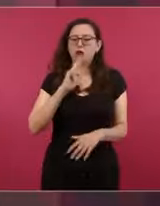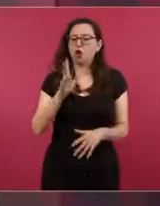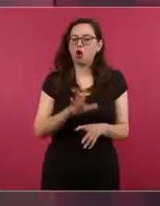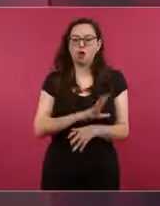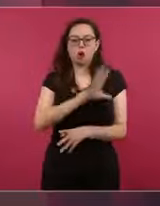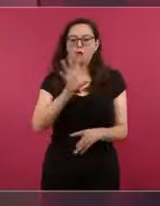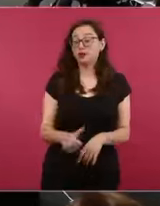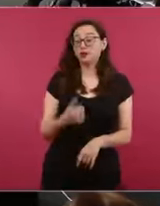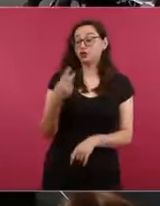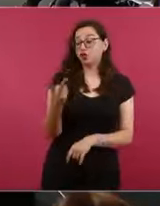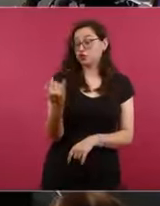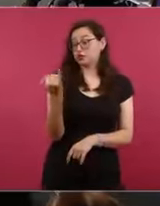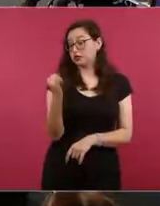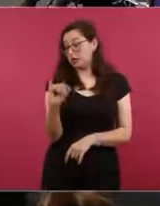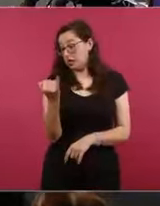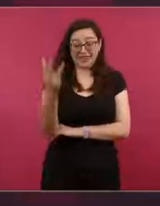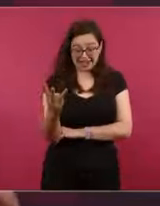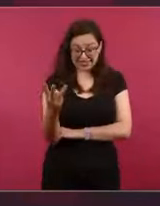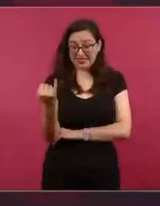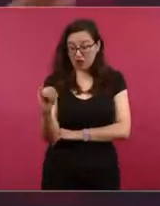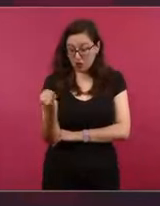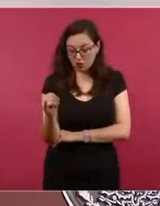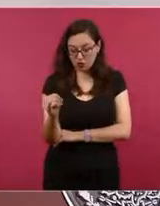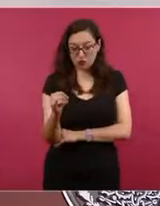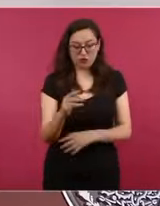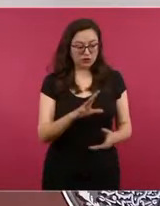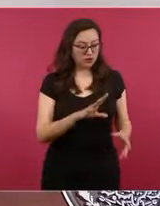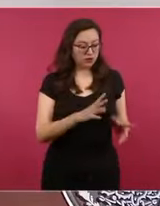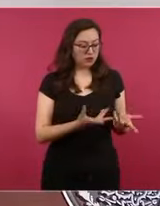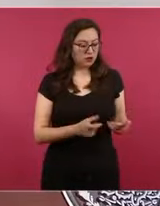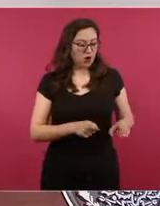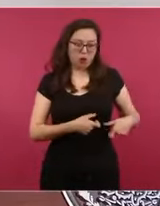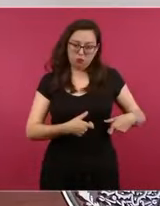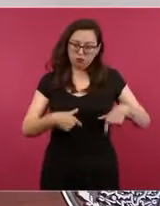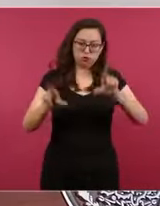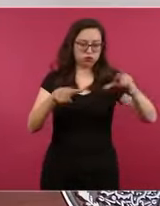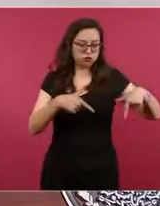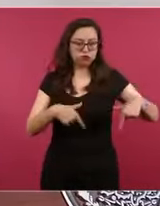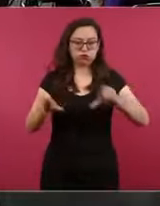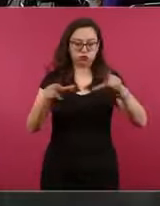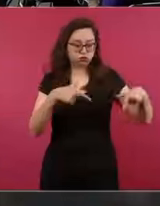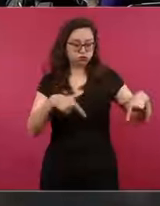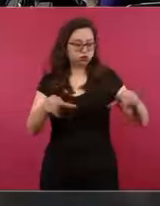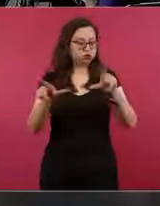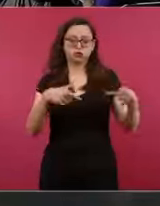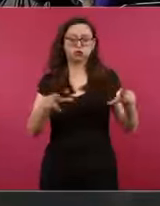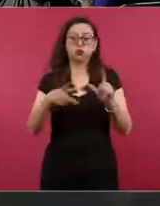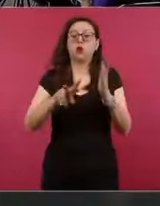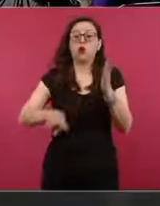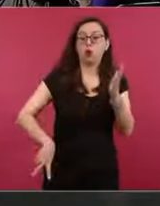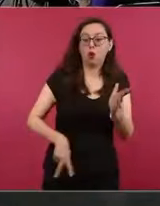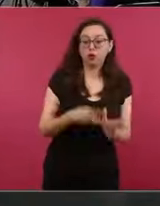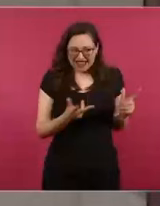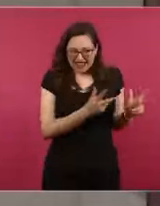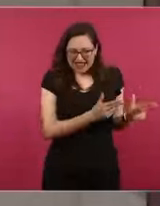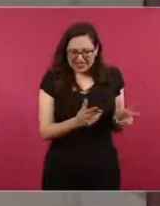ya las volvemos a subir. Estoy hablando de mi red para que no haya problema, porque no encontramos otra forma. ¿Cómo